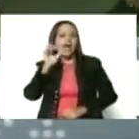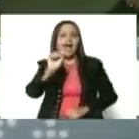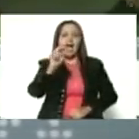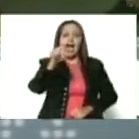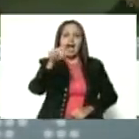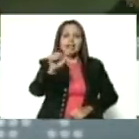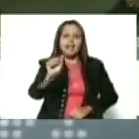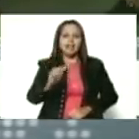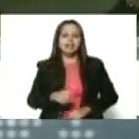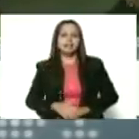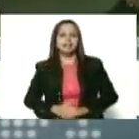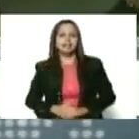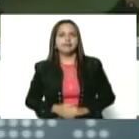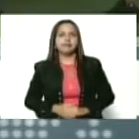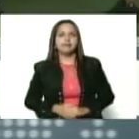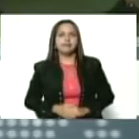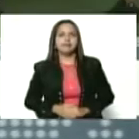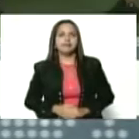Torres Mujica.